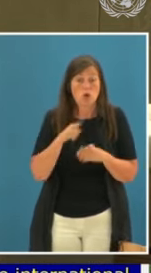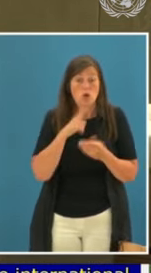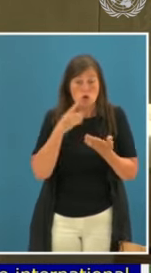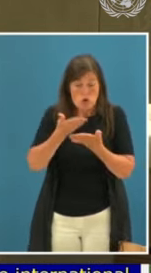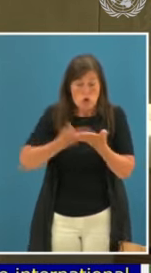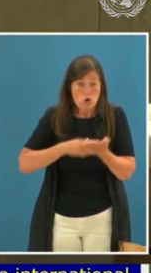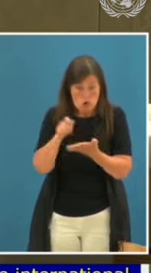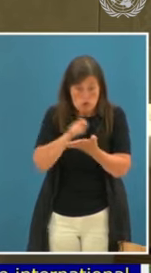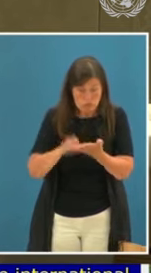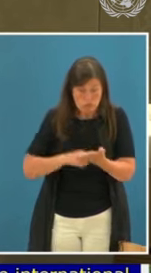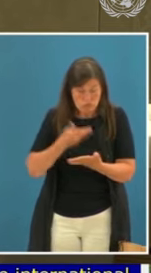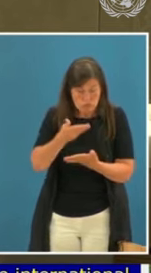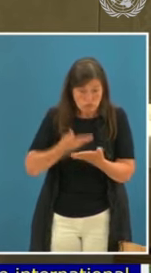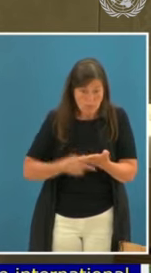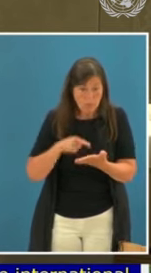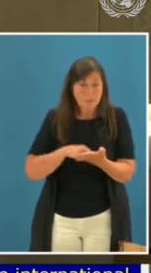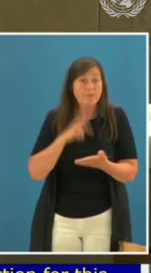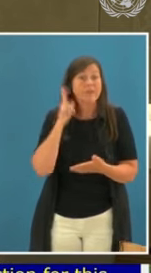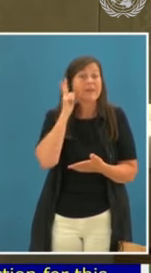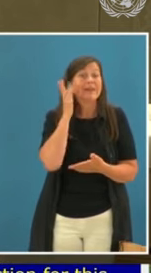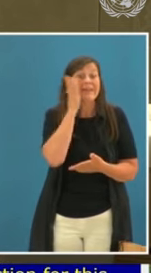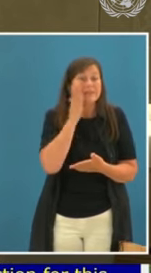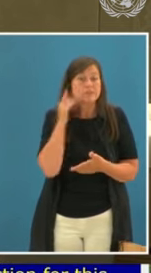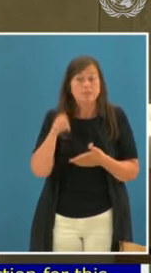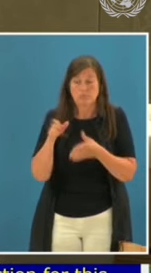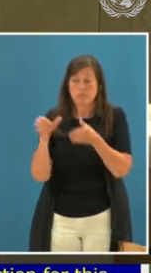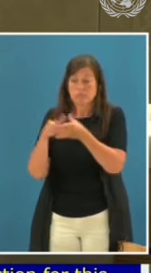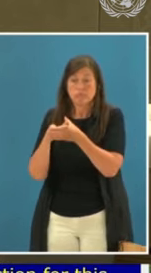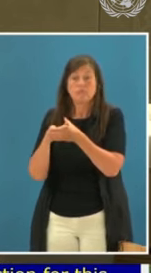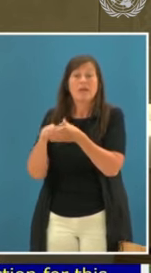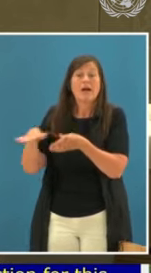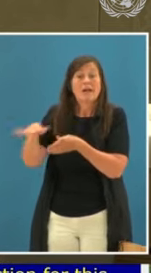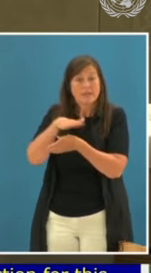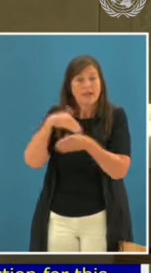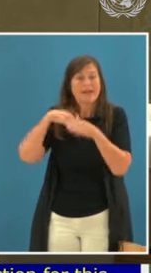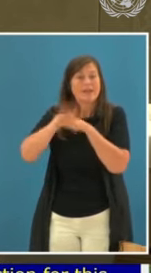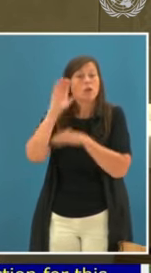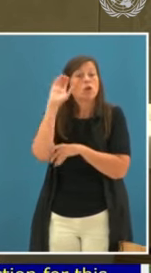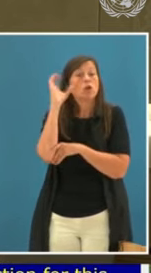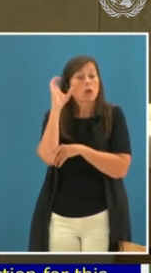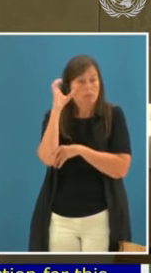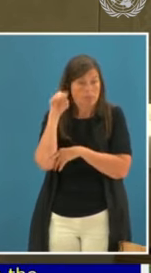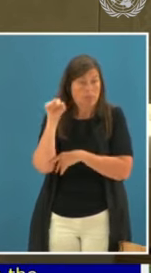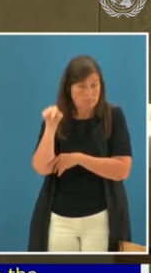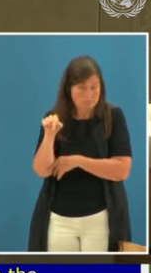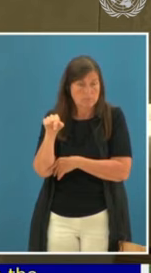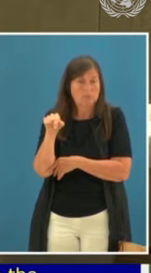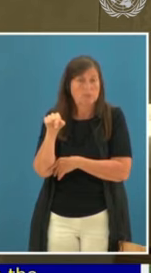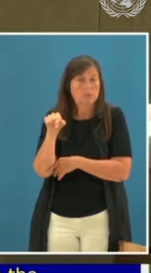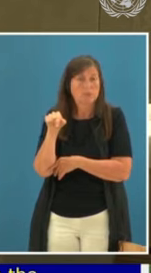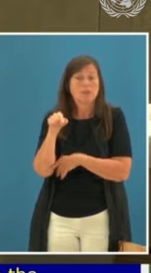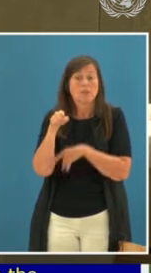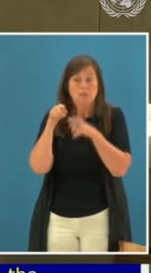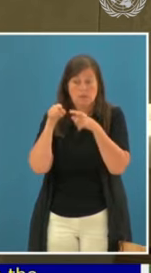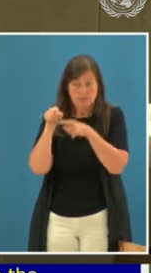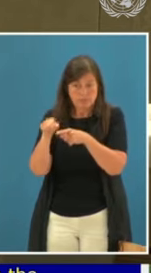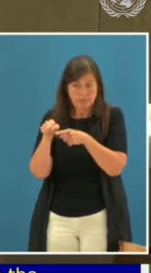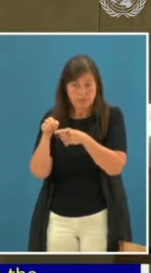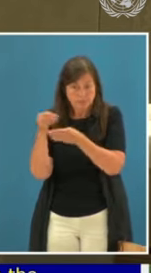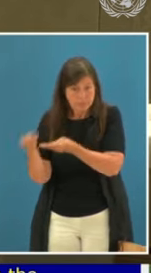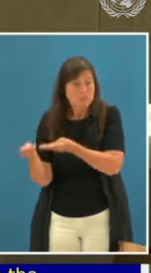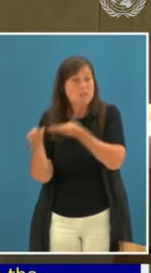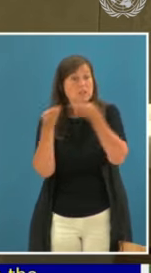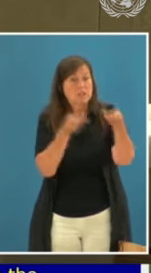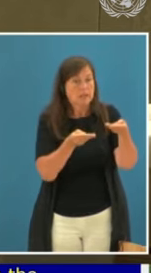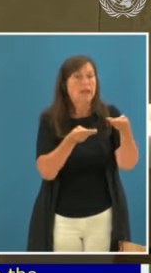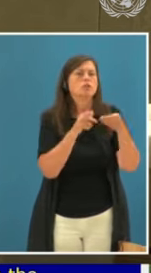Indígena de Colombia, ONIC, entregó a la Justicia Especial para la Paz, 2.954 líderes indígenas fueron asesinados entre